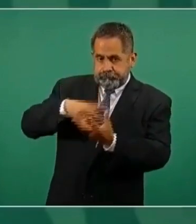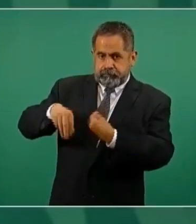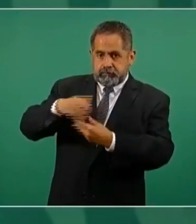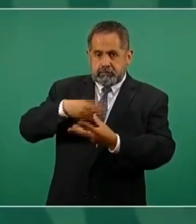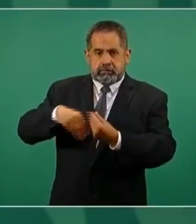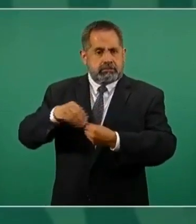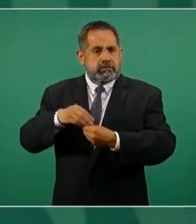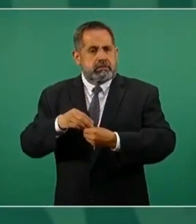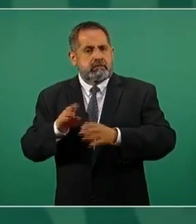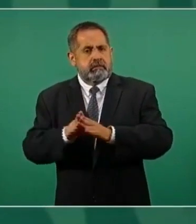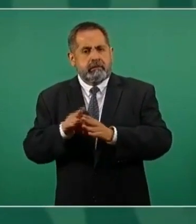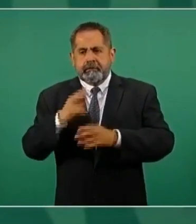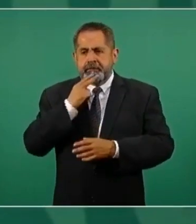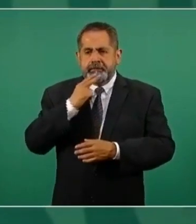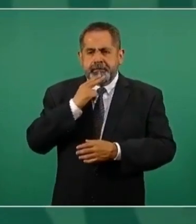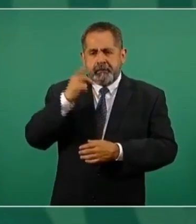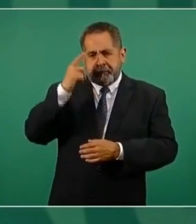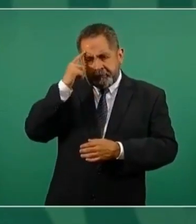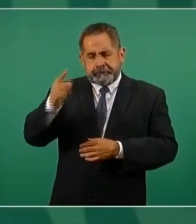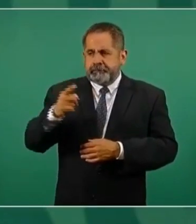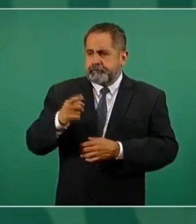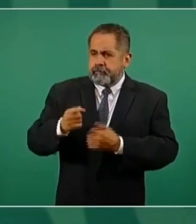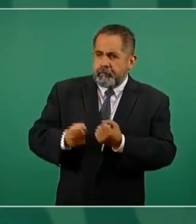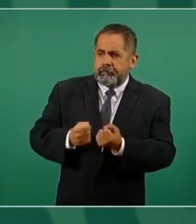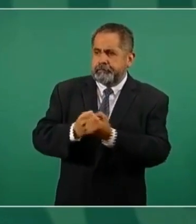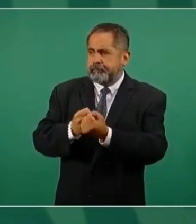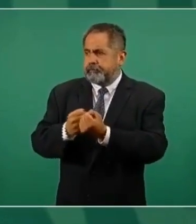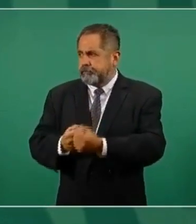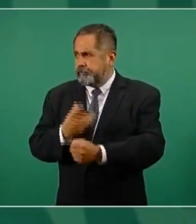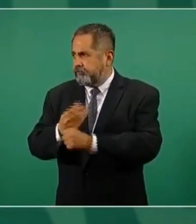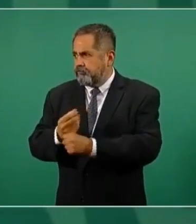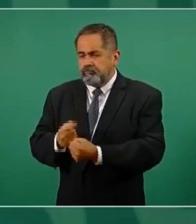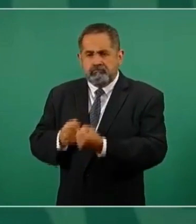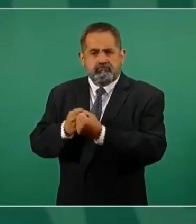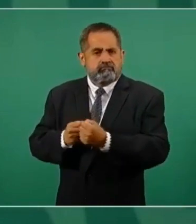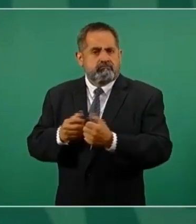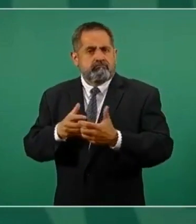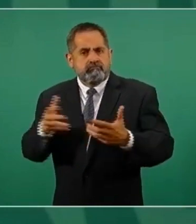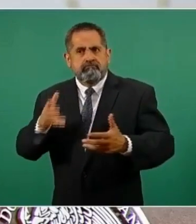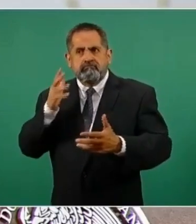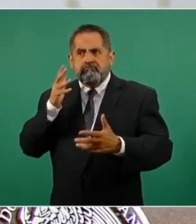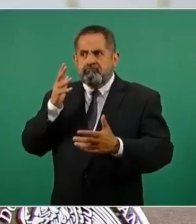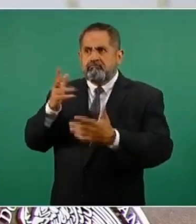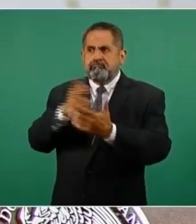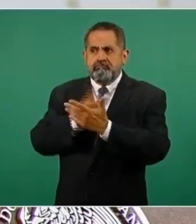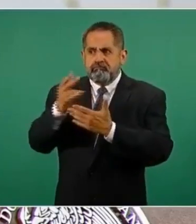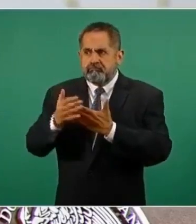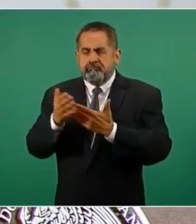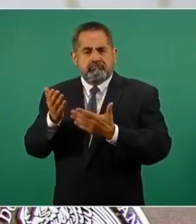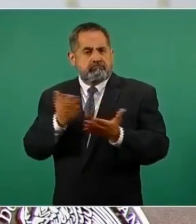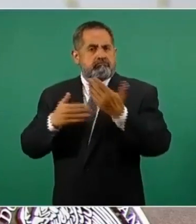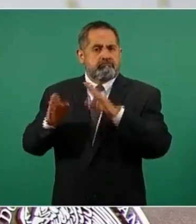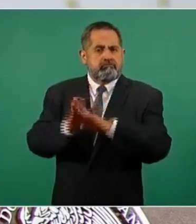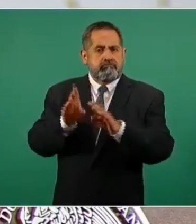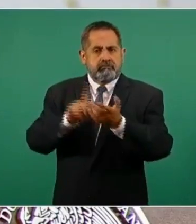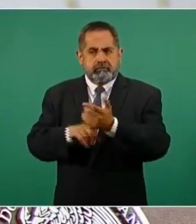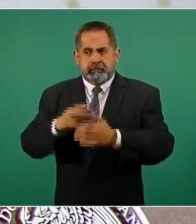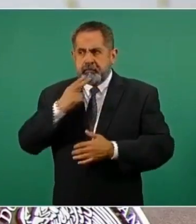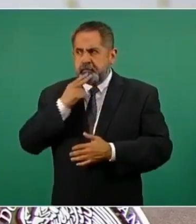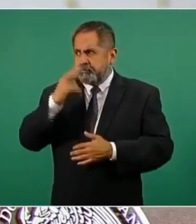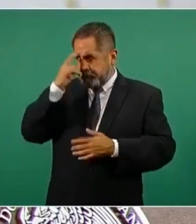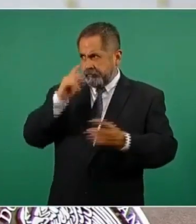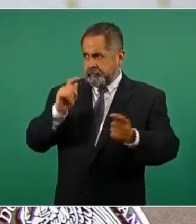sistema financiero en el financiamiento de grandes proyectos, grandes proyectos que puedan ir